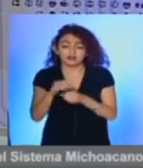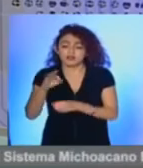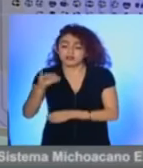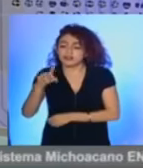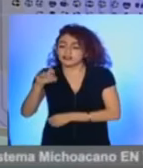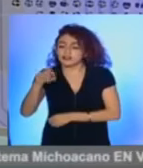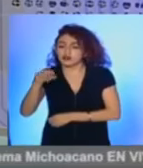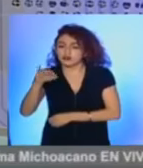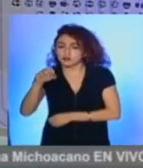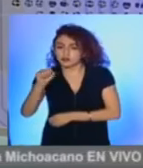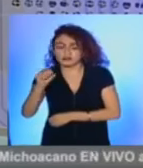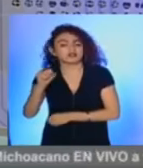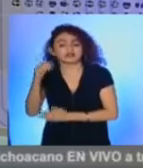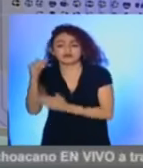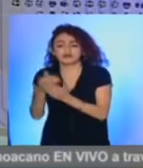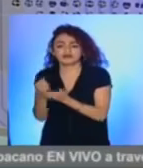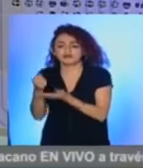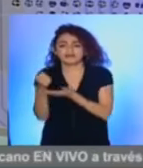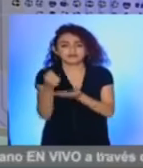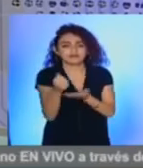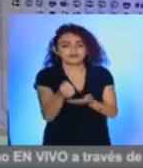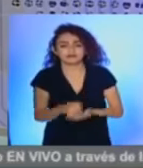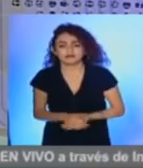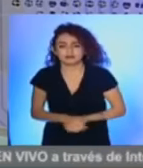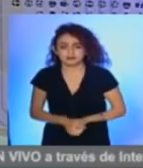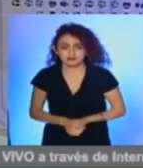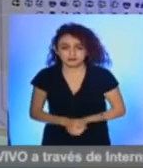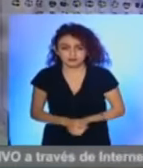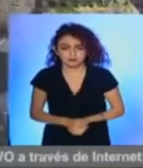fideicomisos y por los recortes presupuestales.